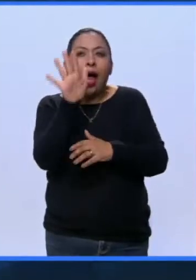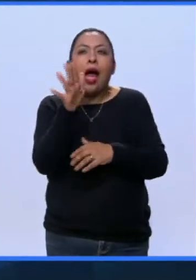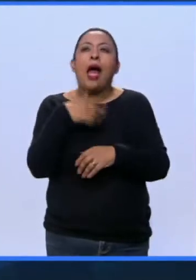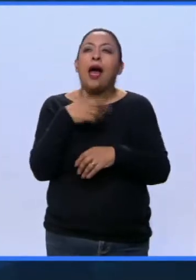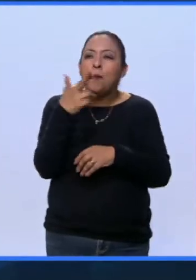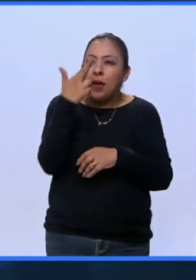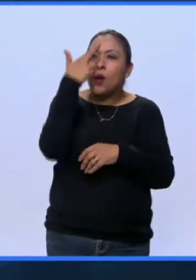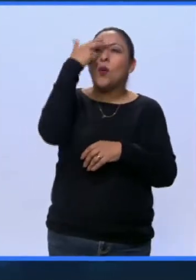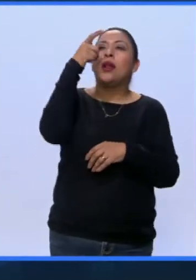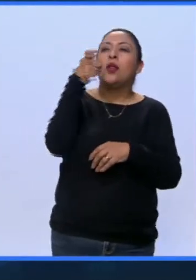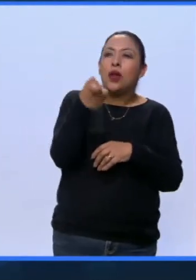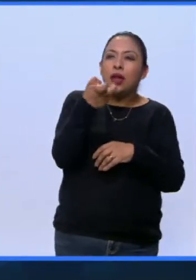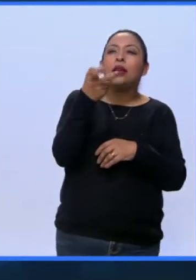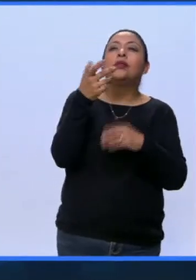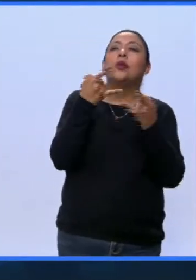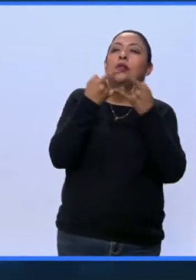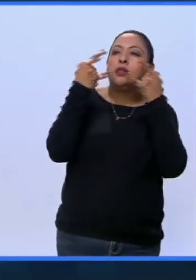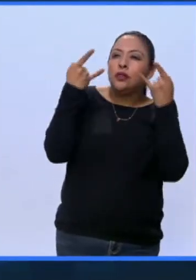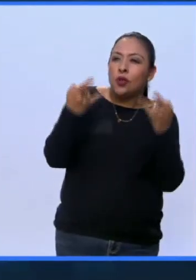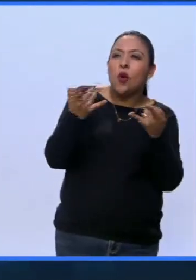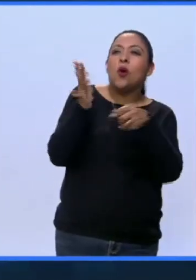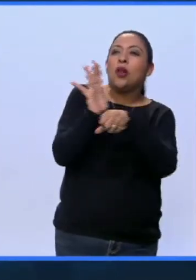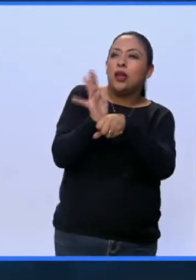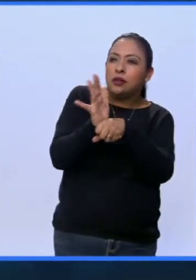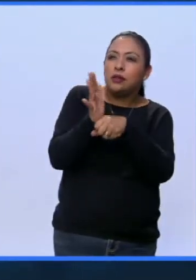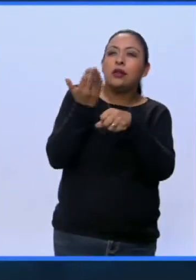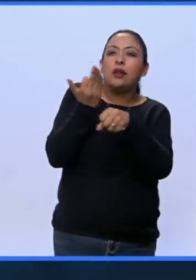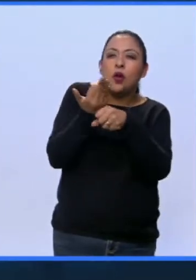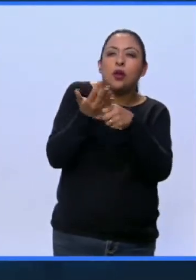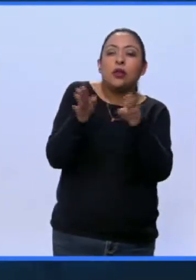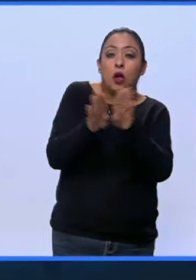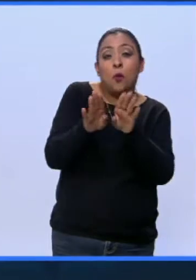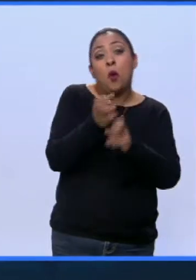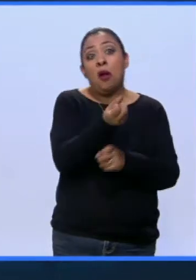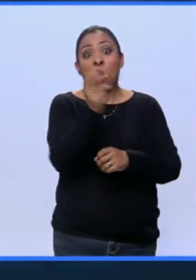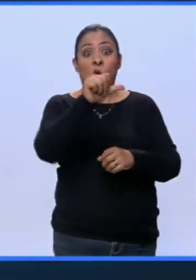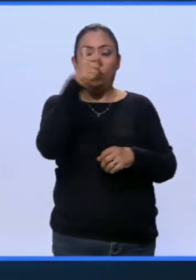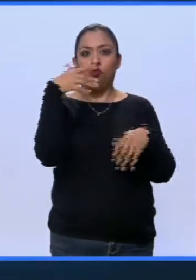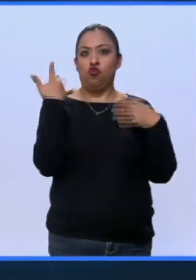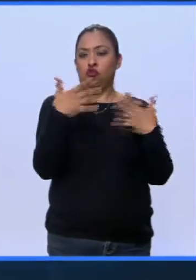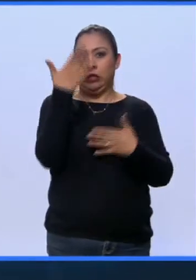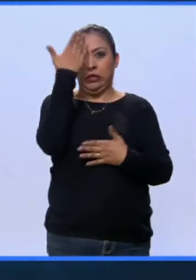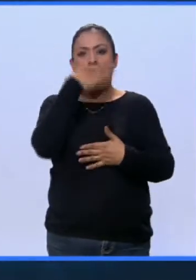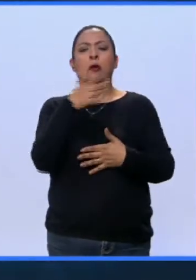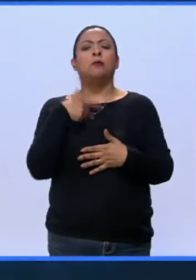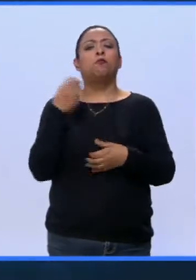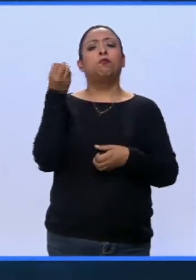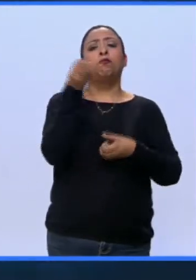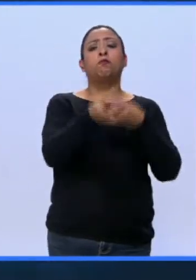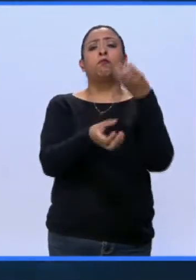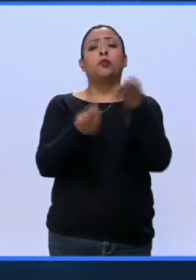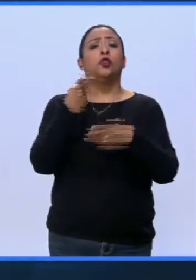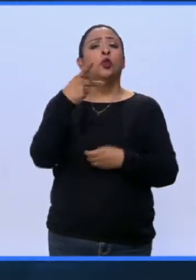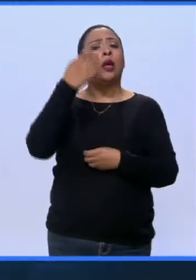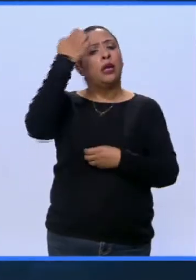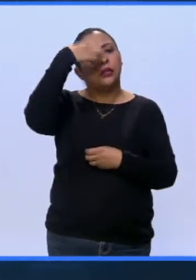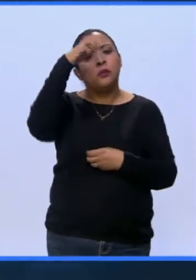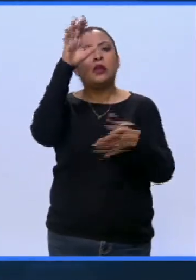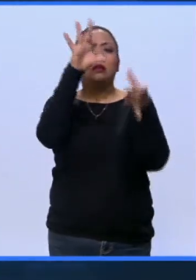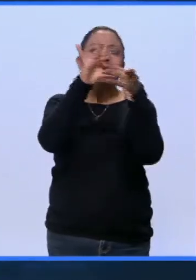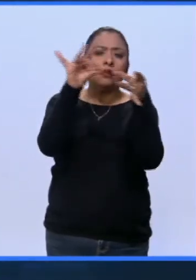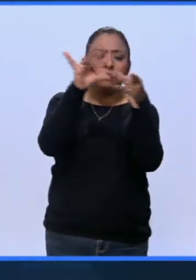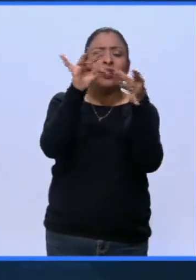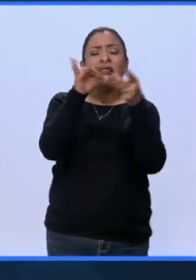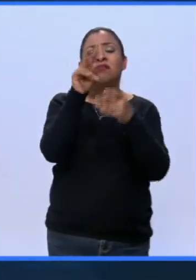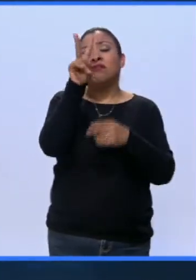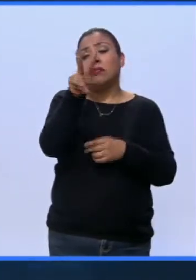memoria de la historia del cine y cómo está funcionando. Y los que saben bastante pueden, de hecho, aportar y venir y platicar. Pero